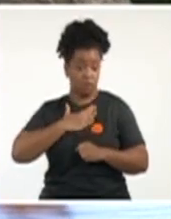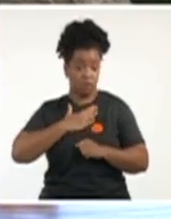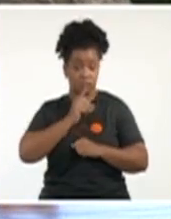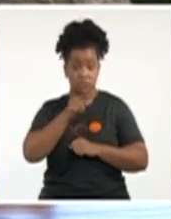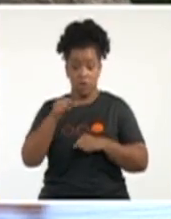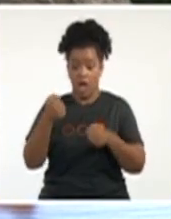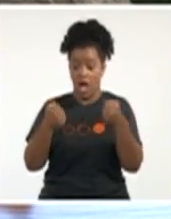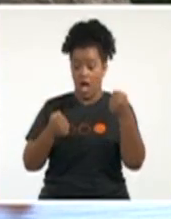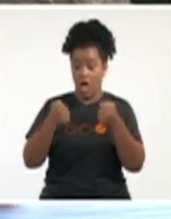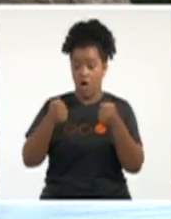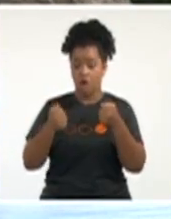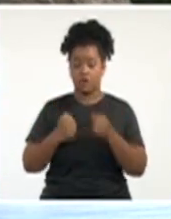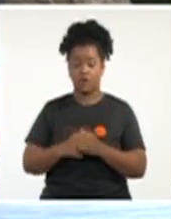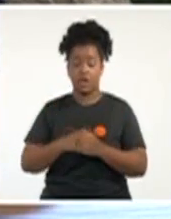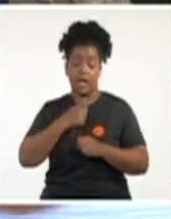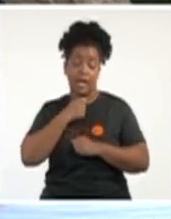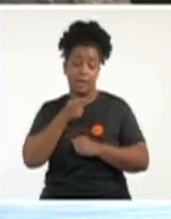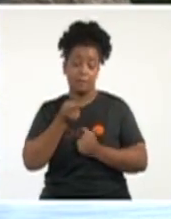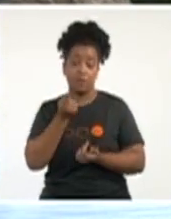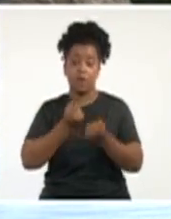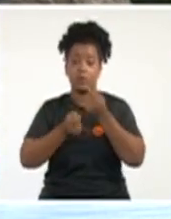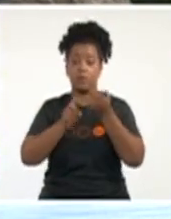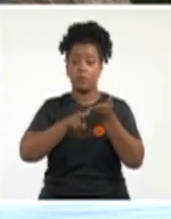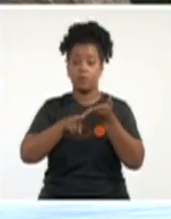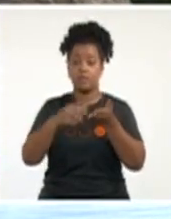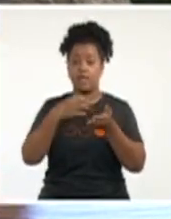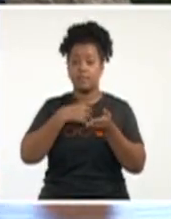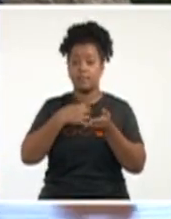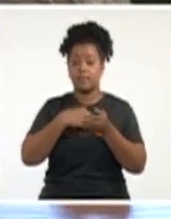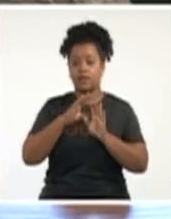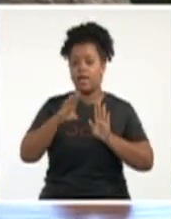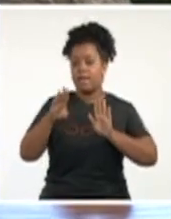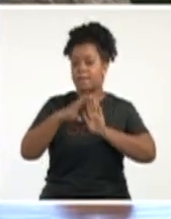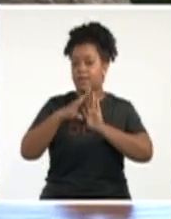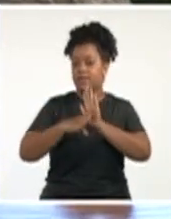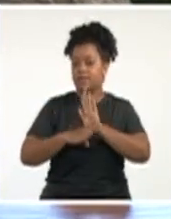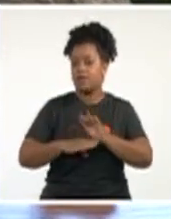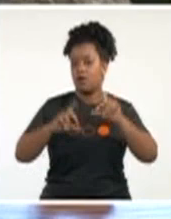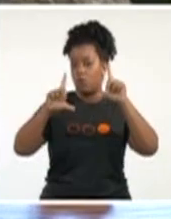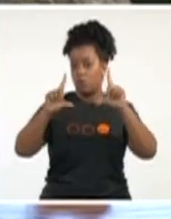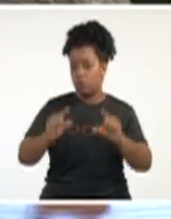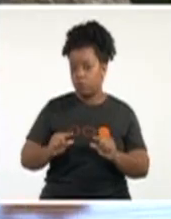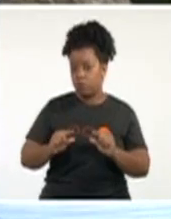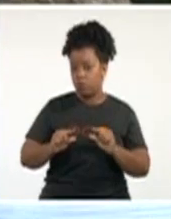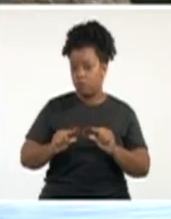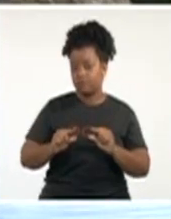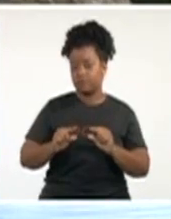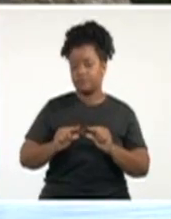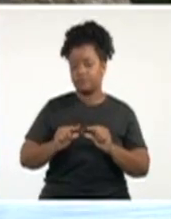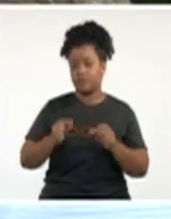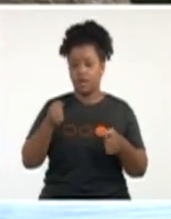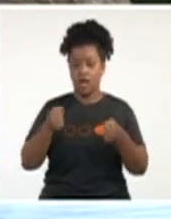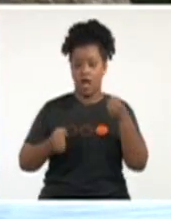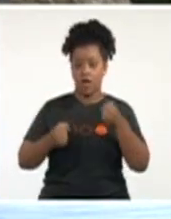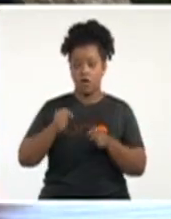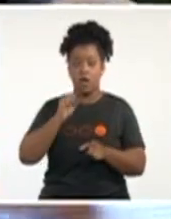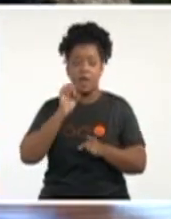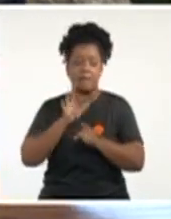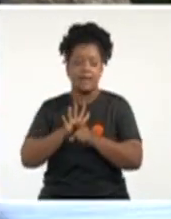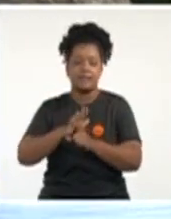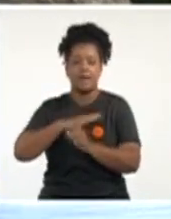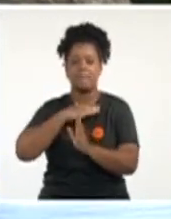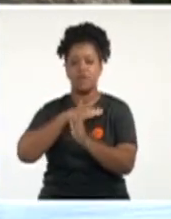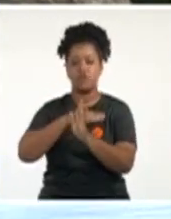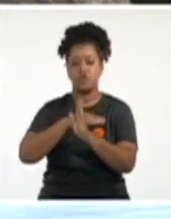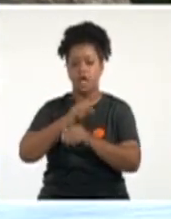ejemplo, hay territorios que tienen determinadas ya medidas de reducción de la movilidad, a partir del mediodía, ya